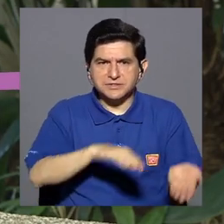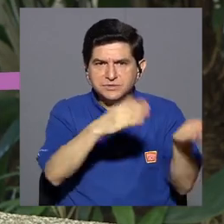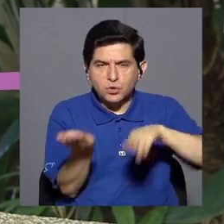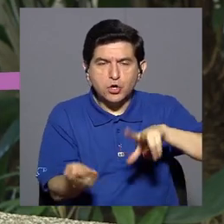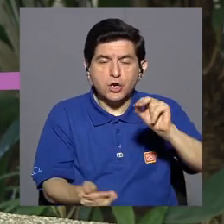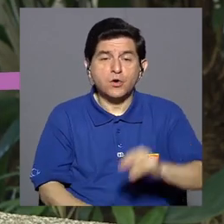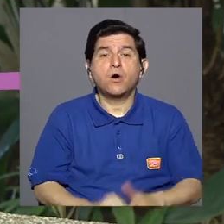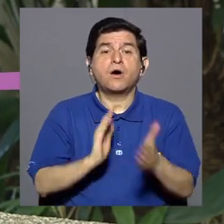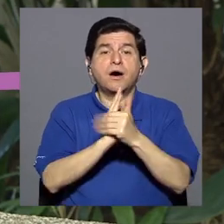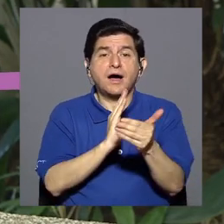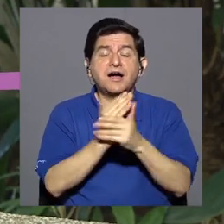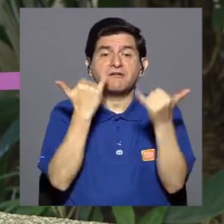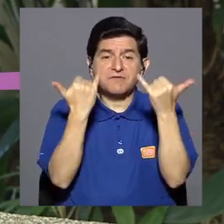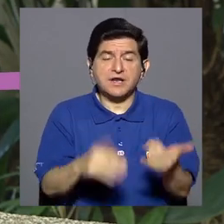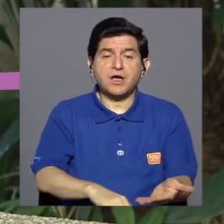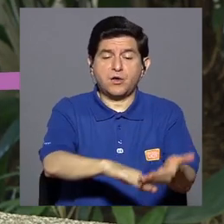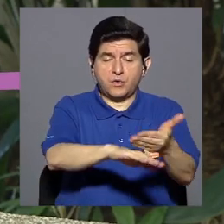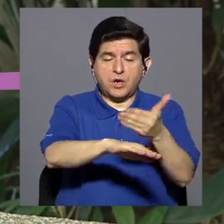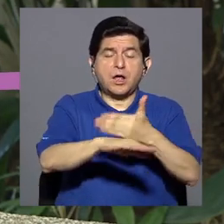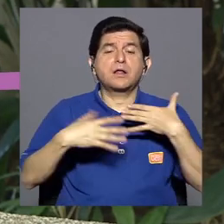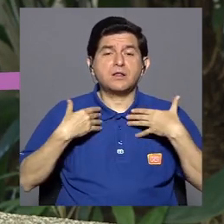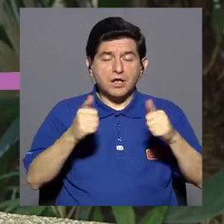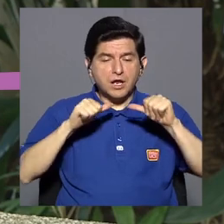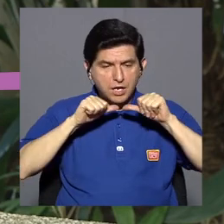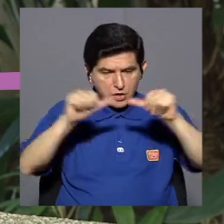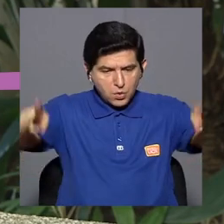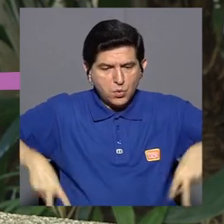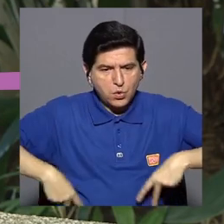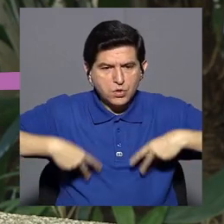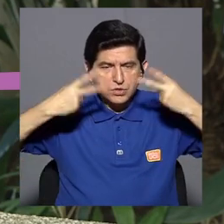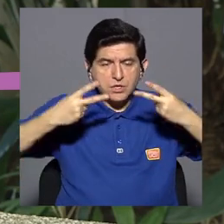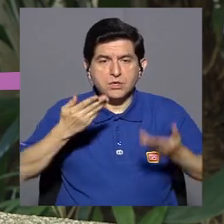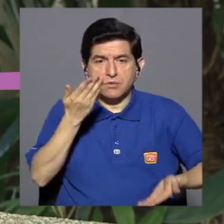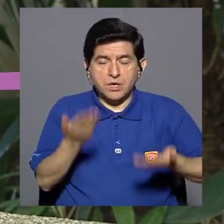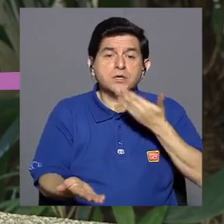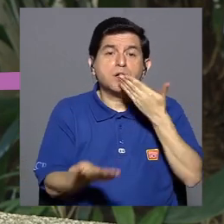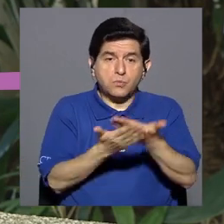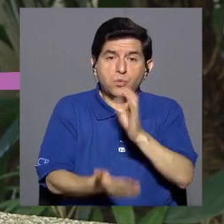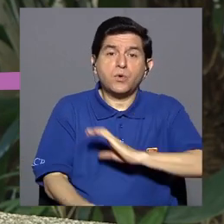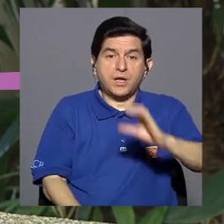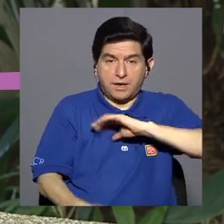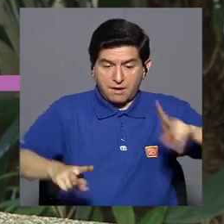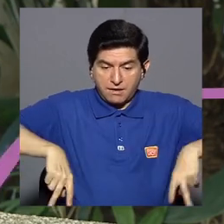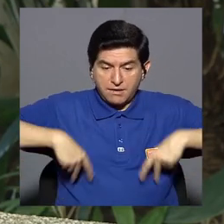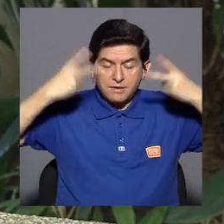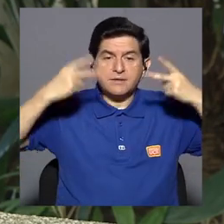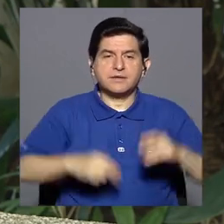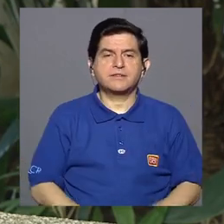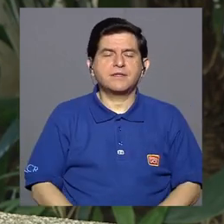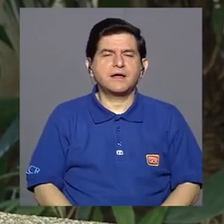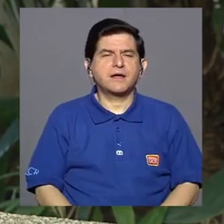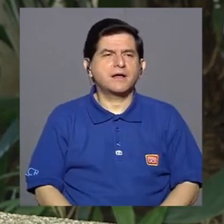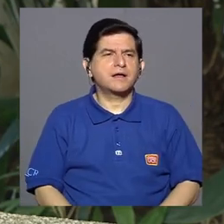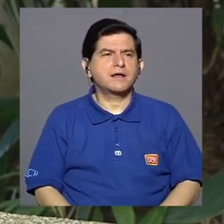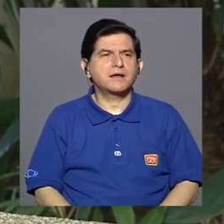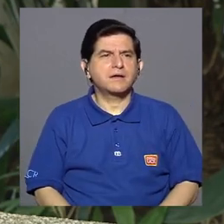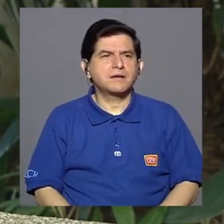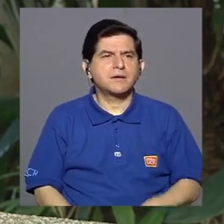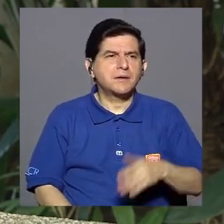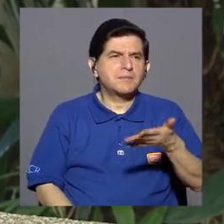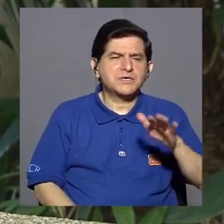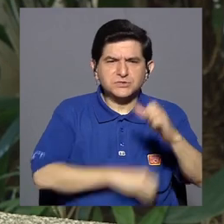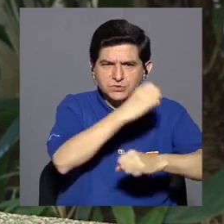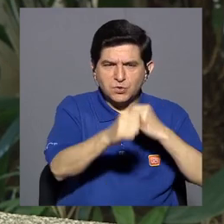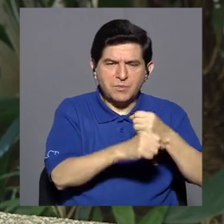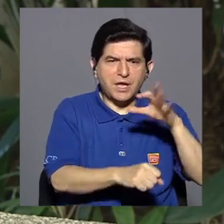sino que tenemos la gran capacidad de mejorar nuestra salud y seguir viviendo incluso con muy buena calidad de vida. En el 96,